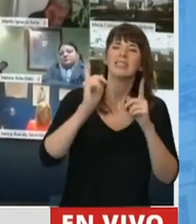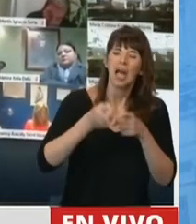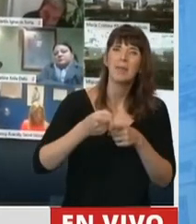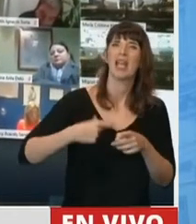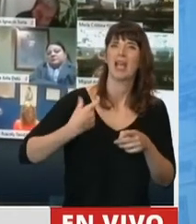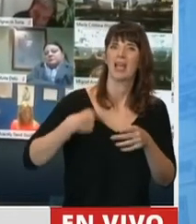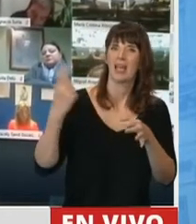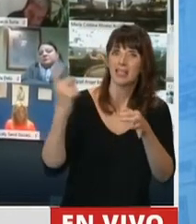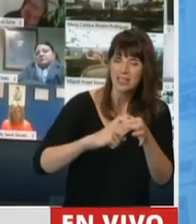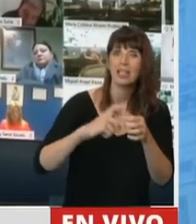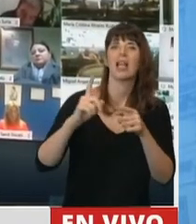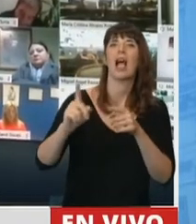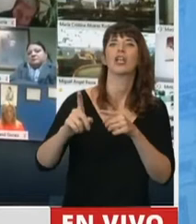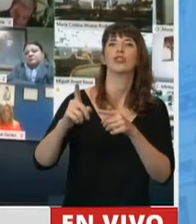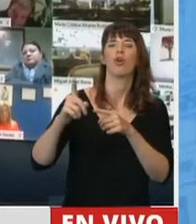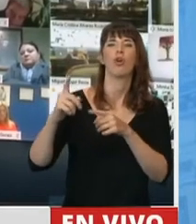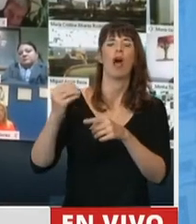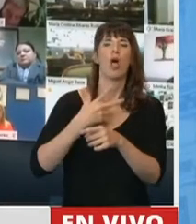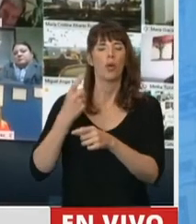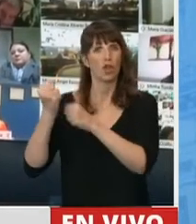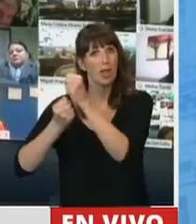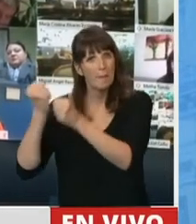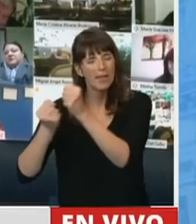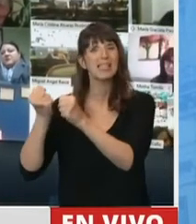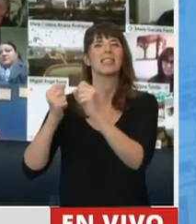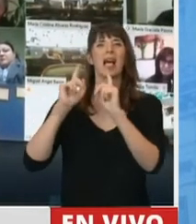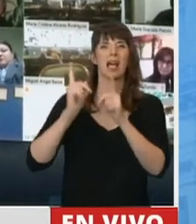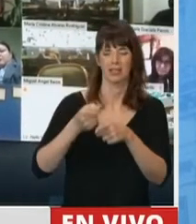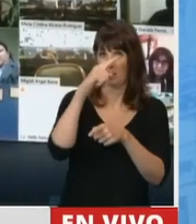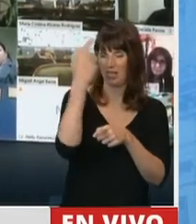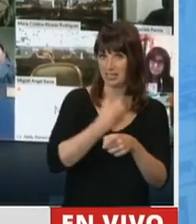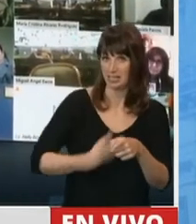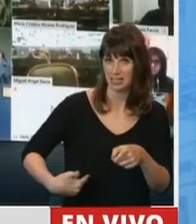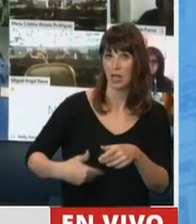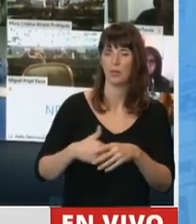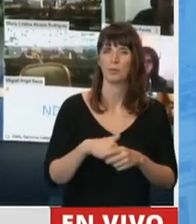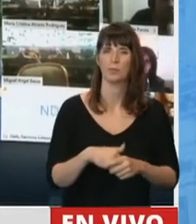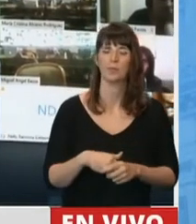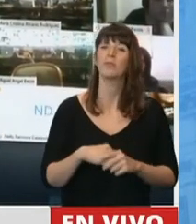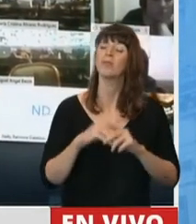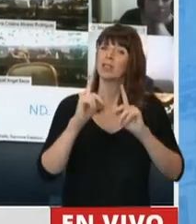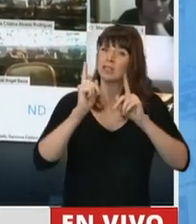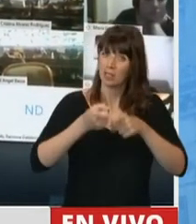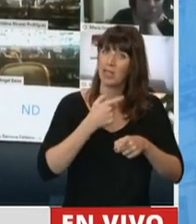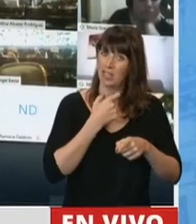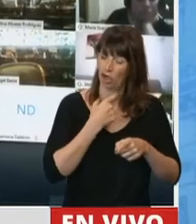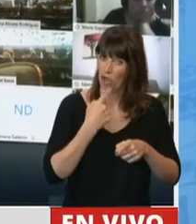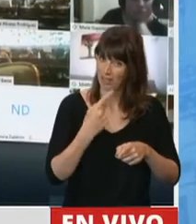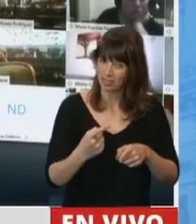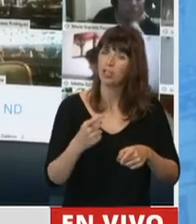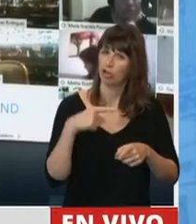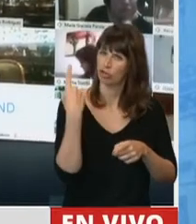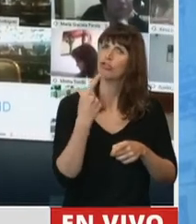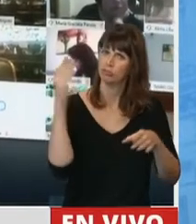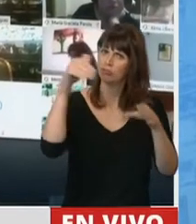ejecutivo y también a los empresarios. Pero también queremos adelantar de que vamos a acompañar en